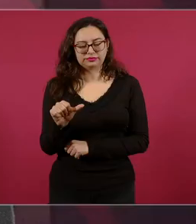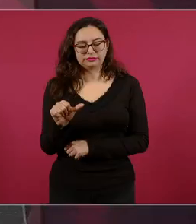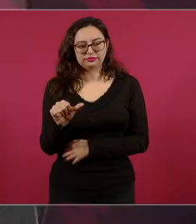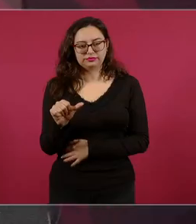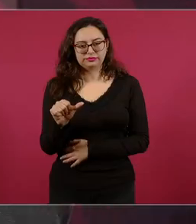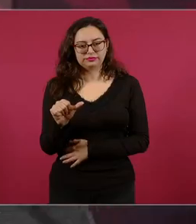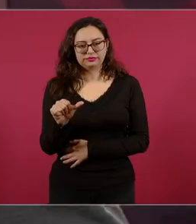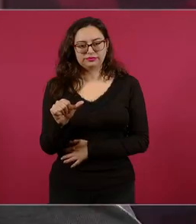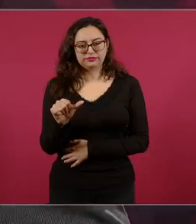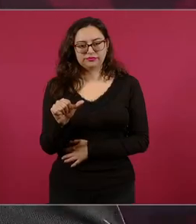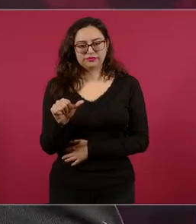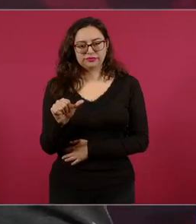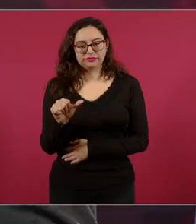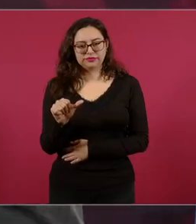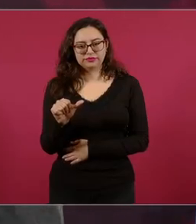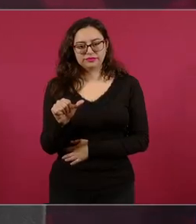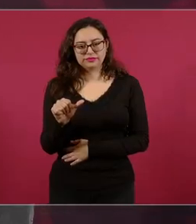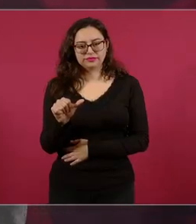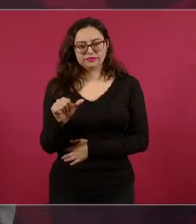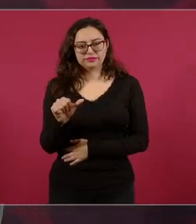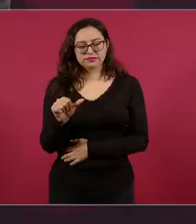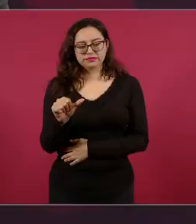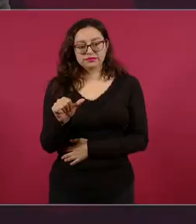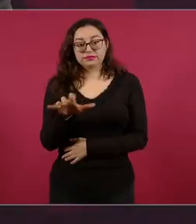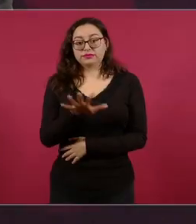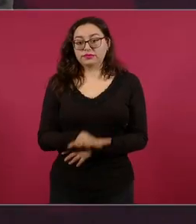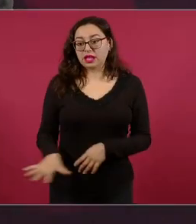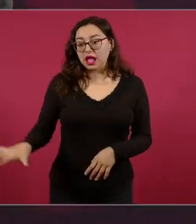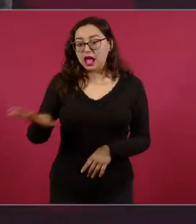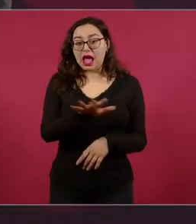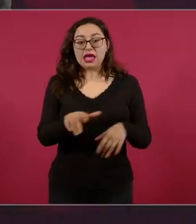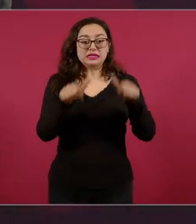que atiende al pueblo.